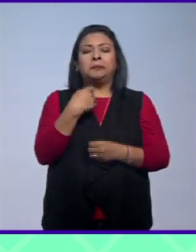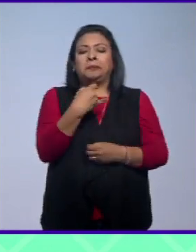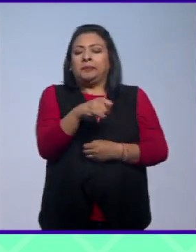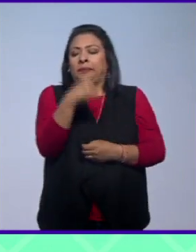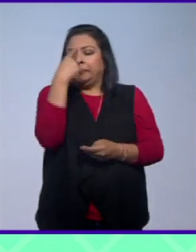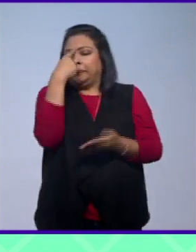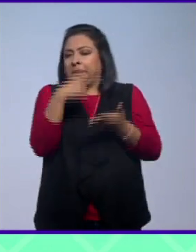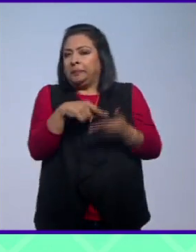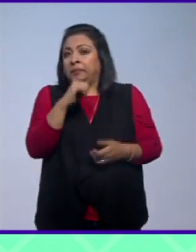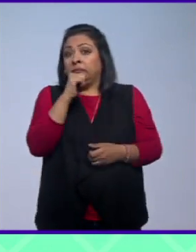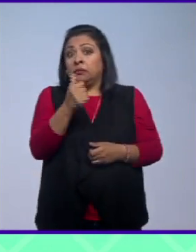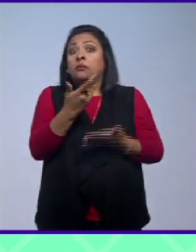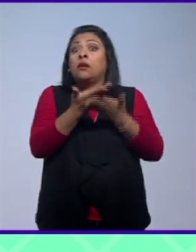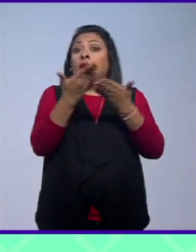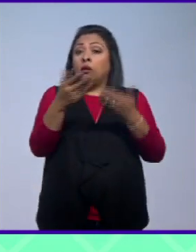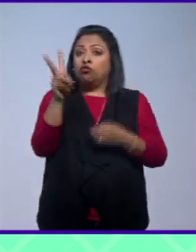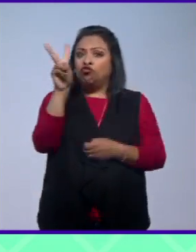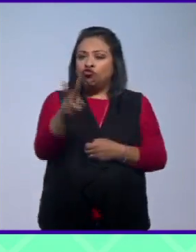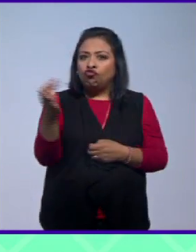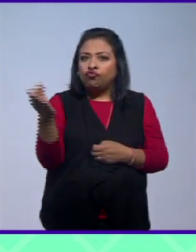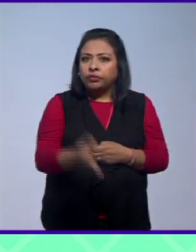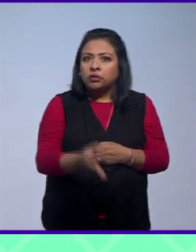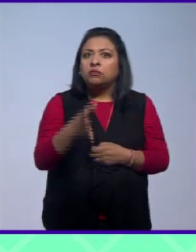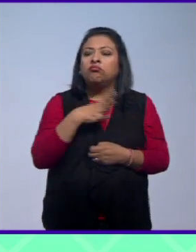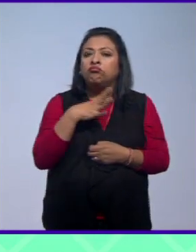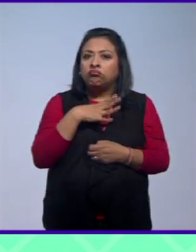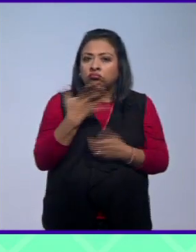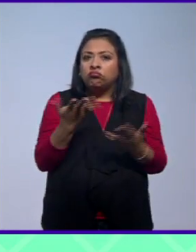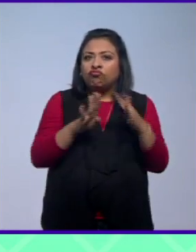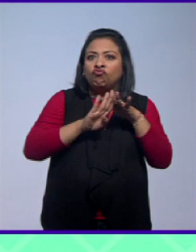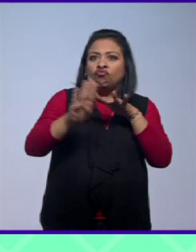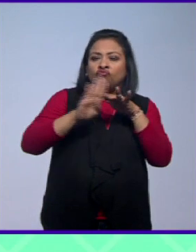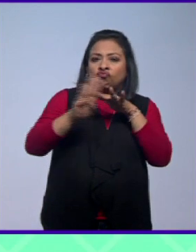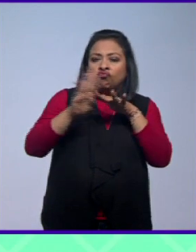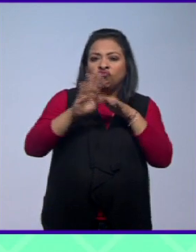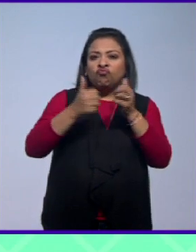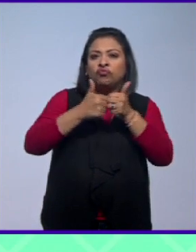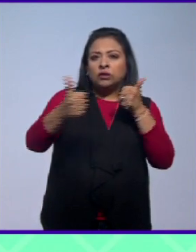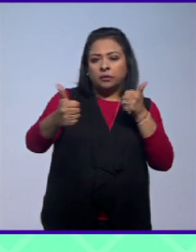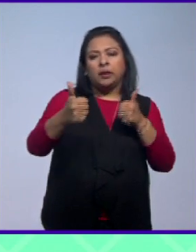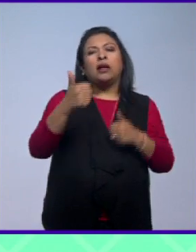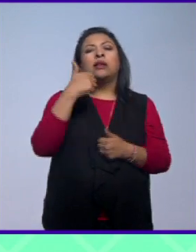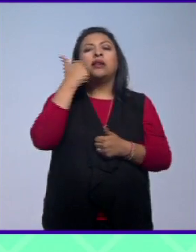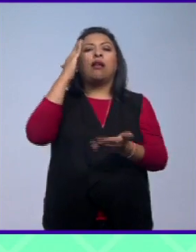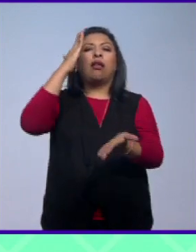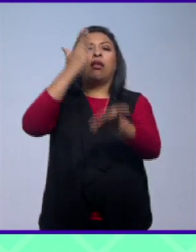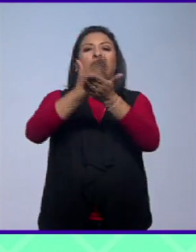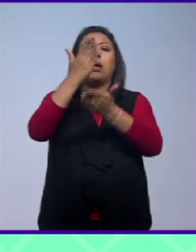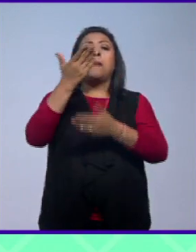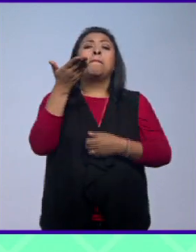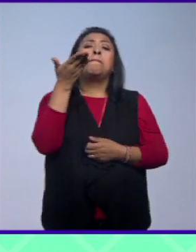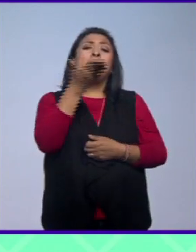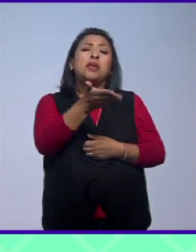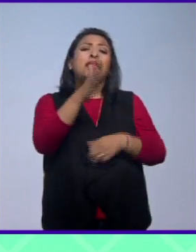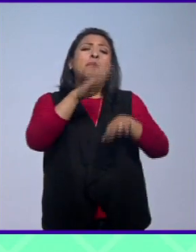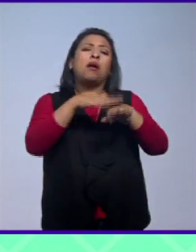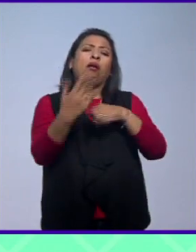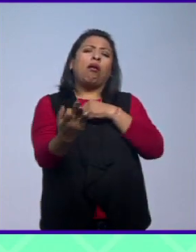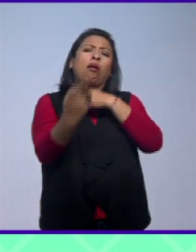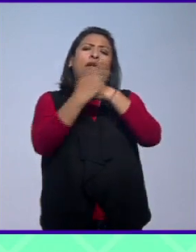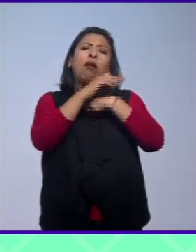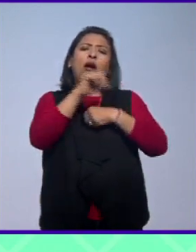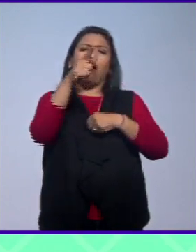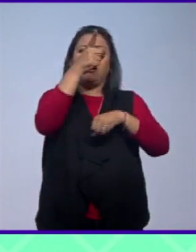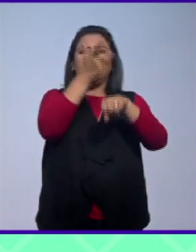desafortunadamente lo está llevando a cabo tal cual el punto es evitar que la población que va solicitando sobre todo asilo en Estados